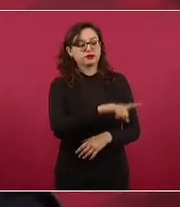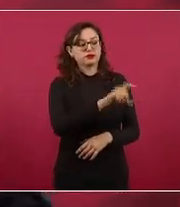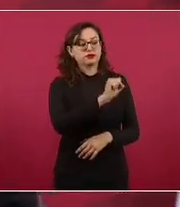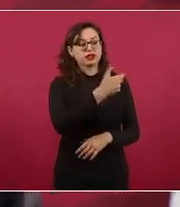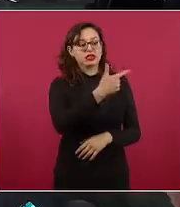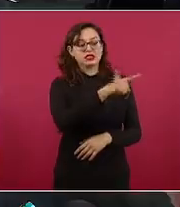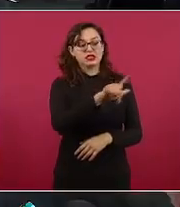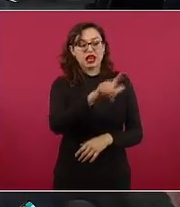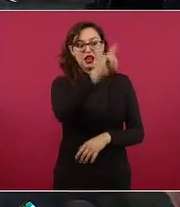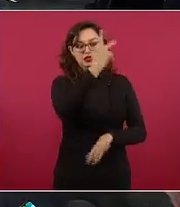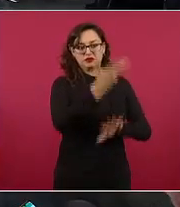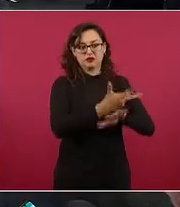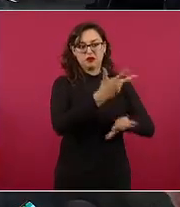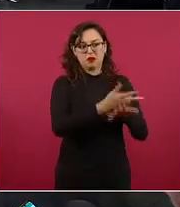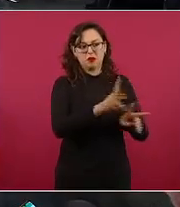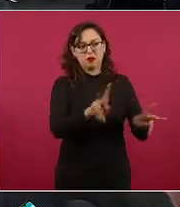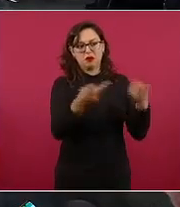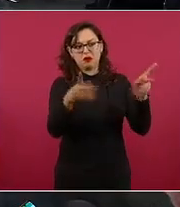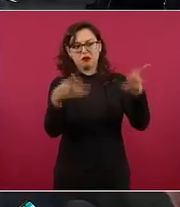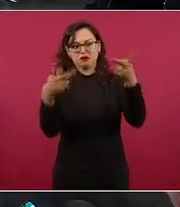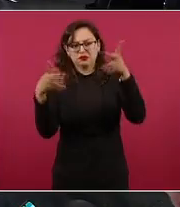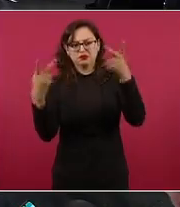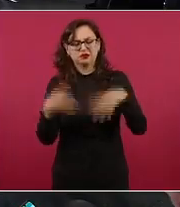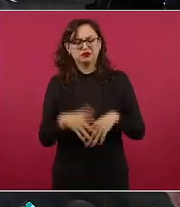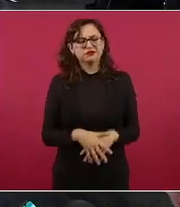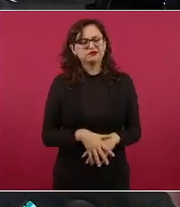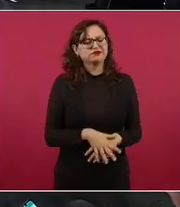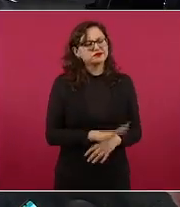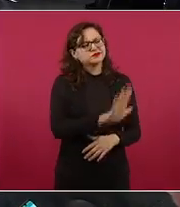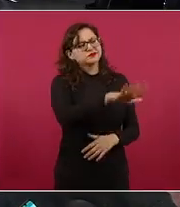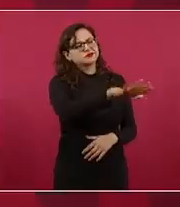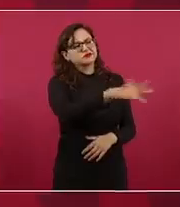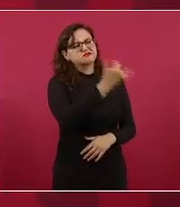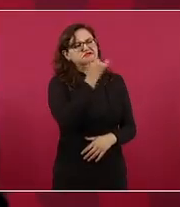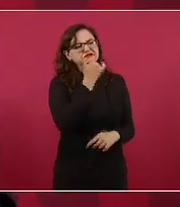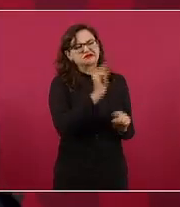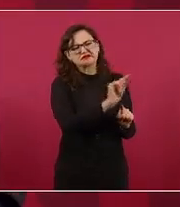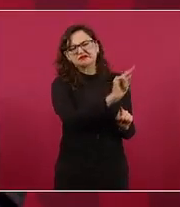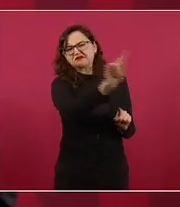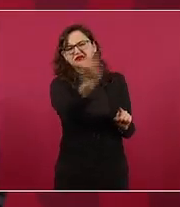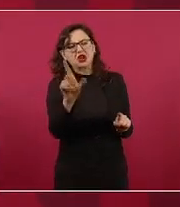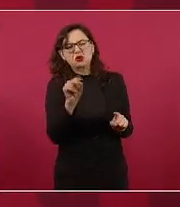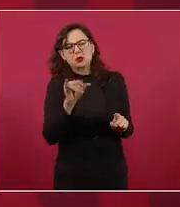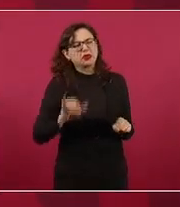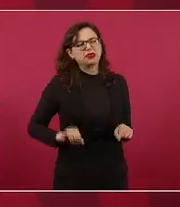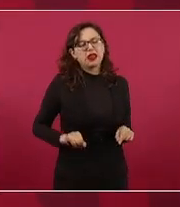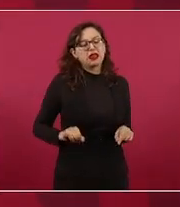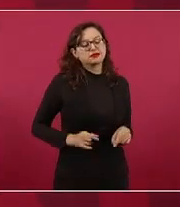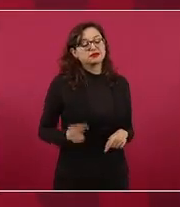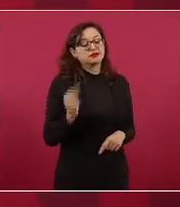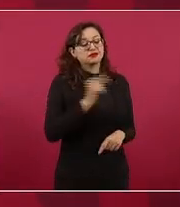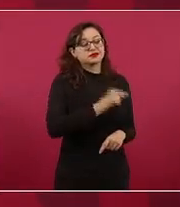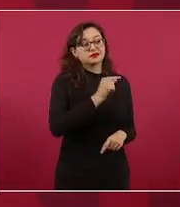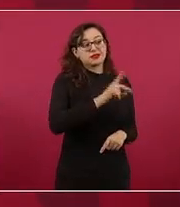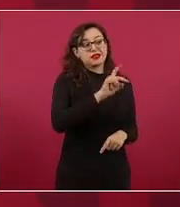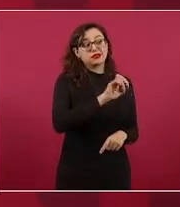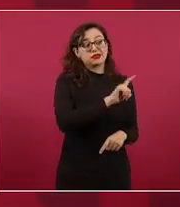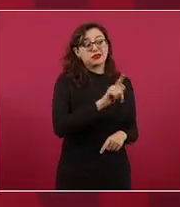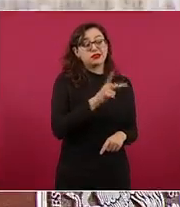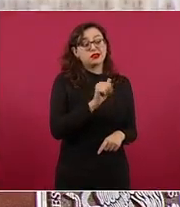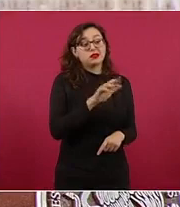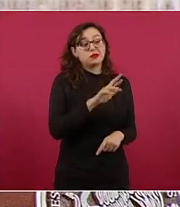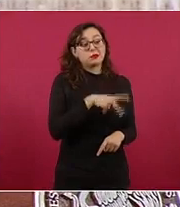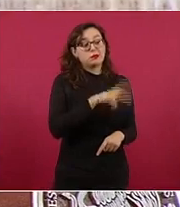venta y dijimos estas no queremos Deer Park porque ahí